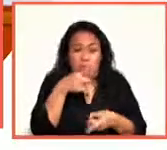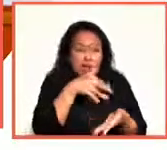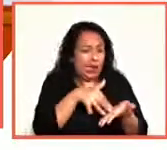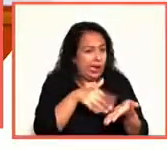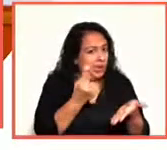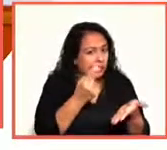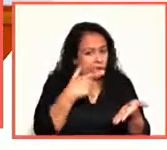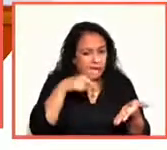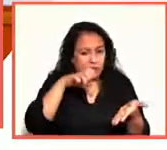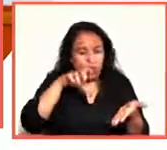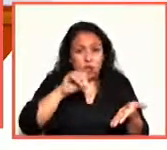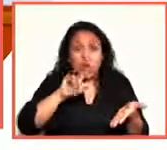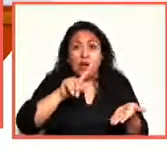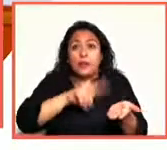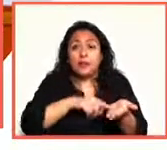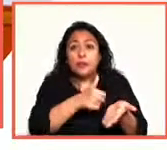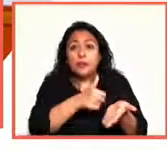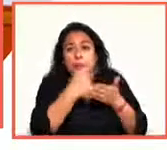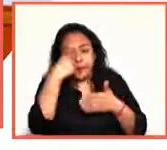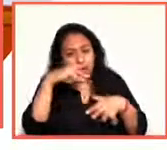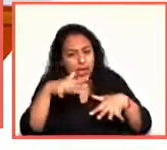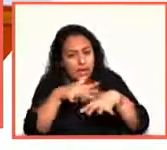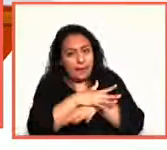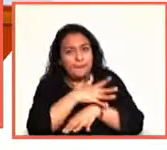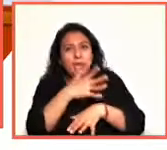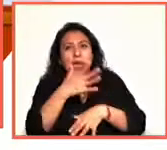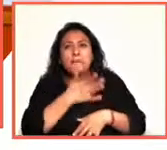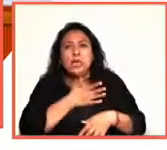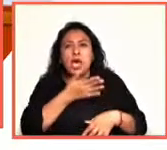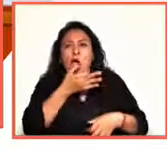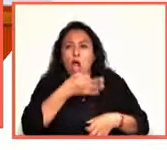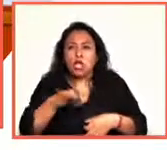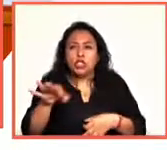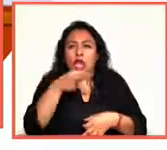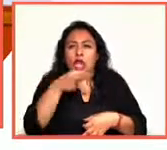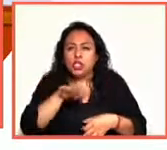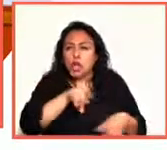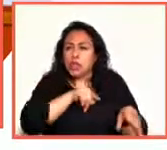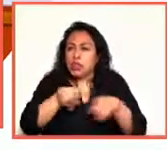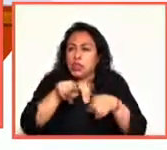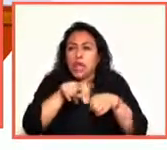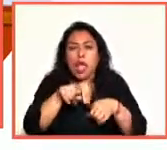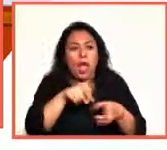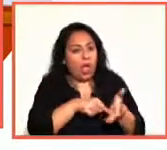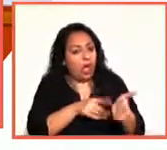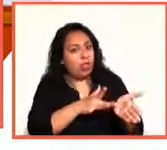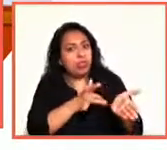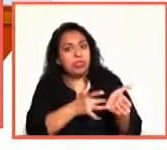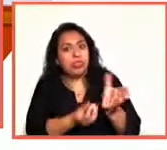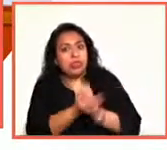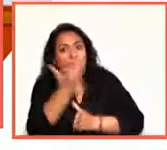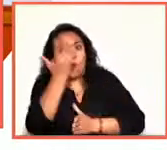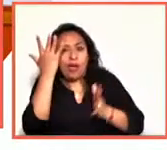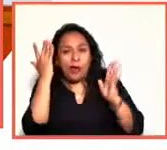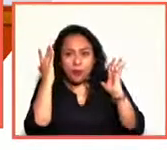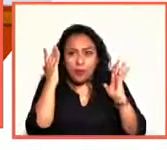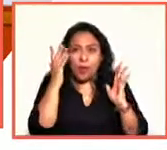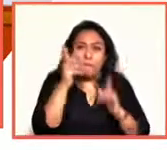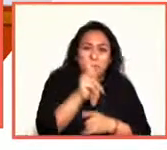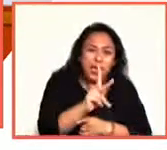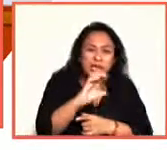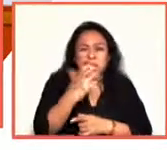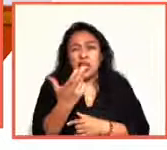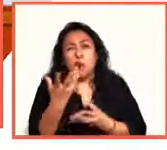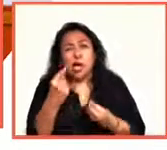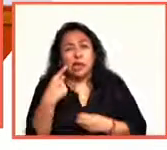cosas, nos sirve para renovar nuestro repertorio de impulsos, de insultos, quiero decir. Porque todas las palabras con P y con Che, que tanto